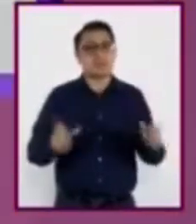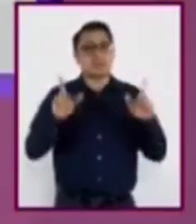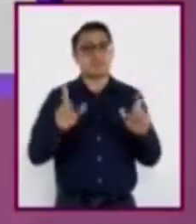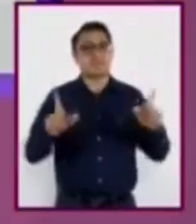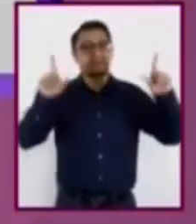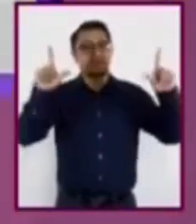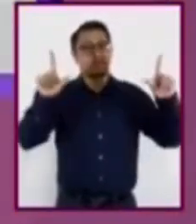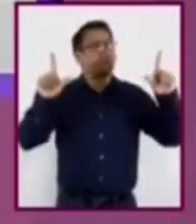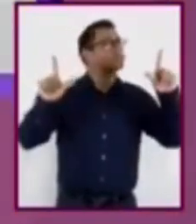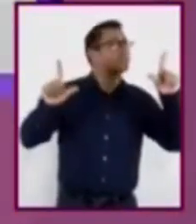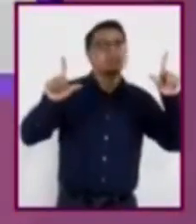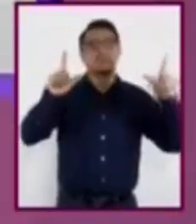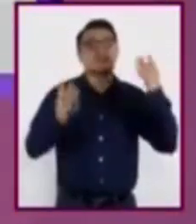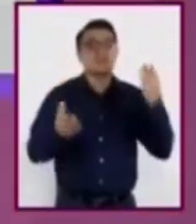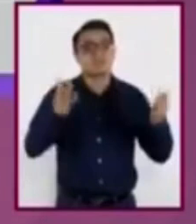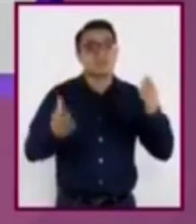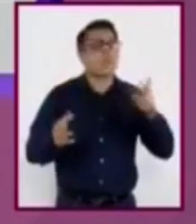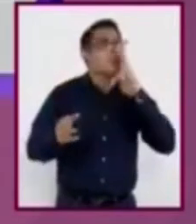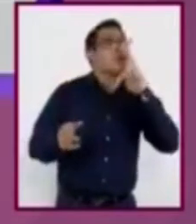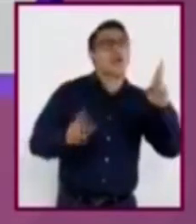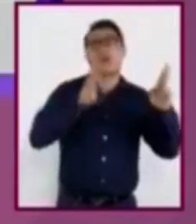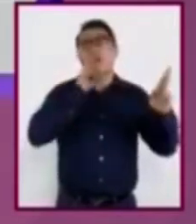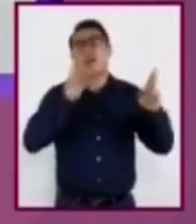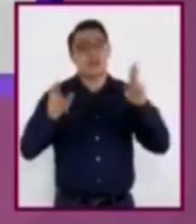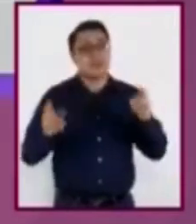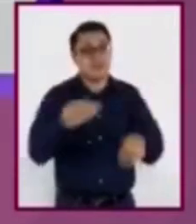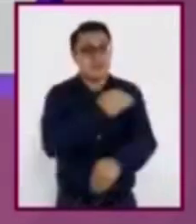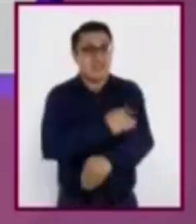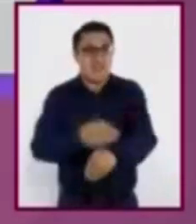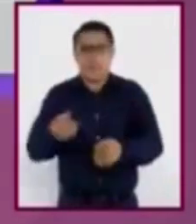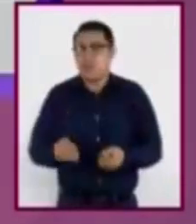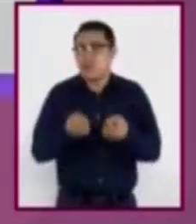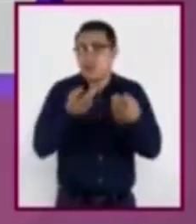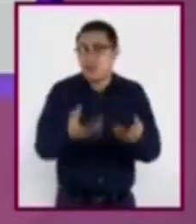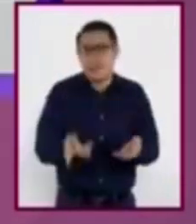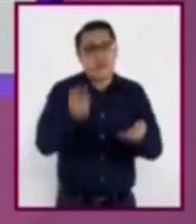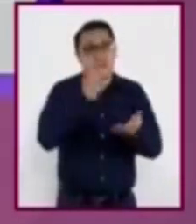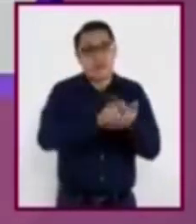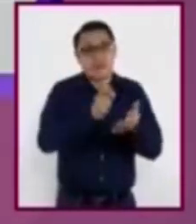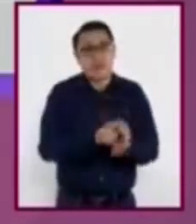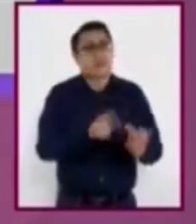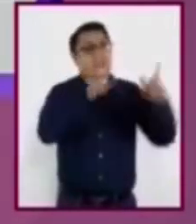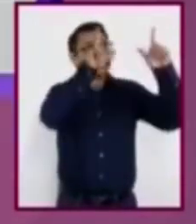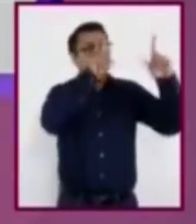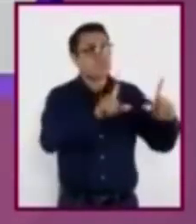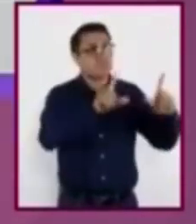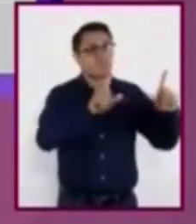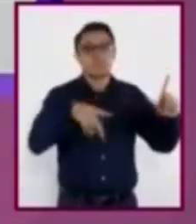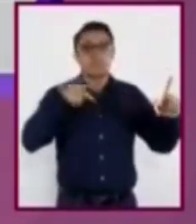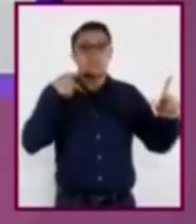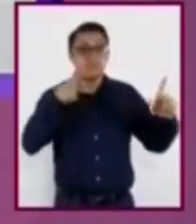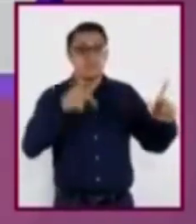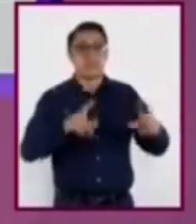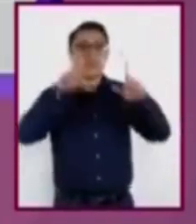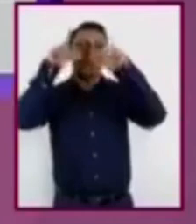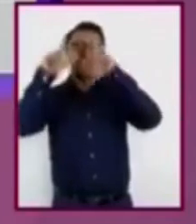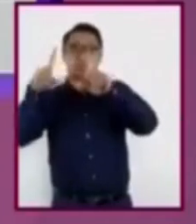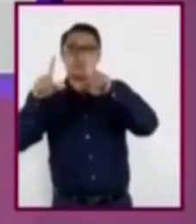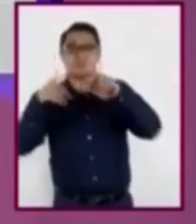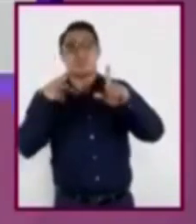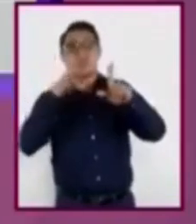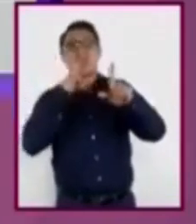comparativo. Transcriban las respuestas dadas por sus familiares en la primera columna y las suyas en la segunda.